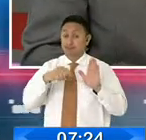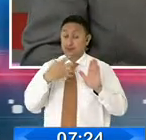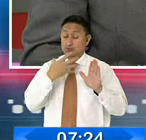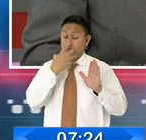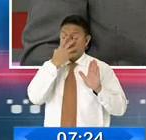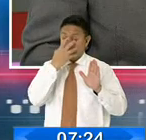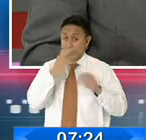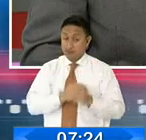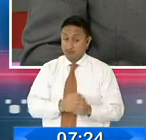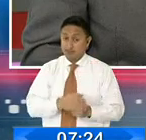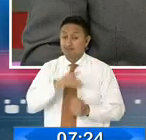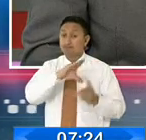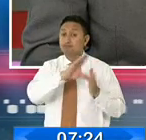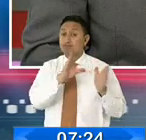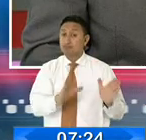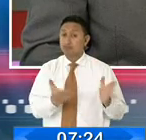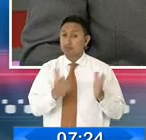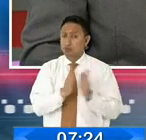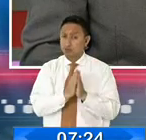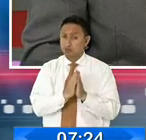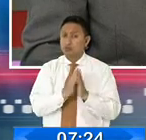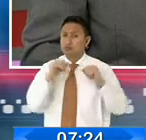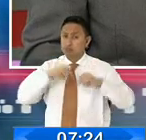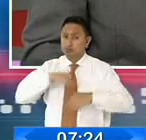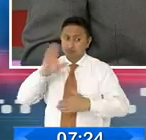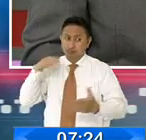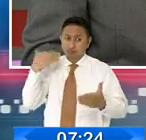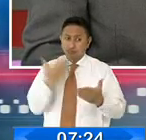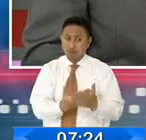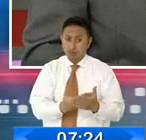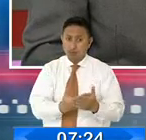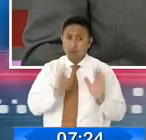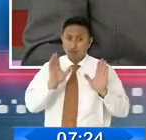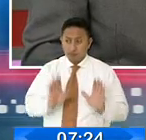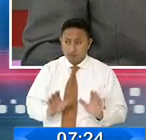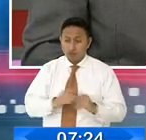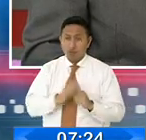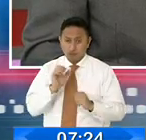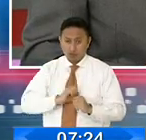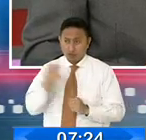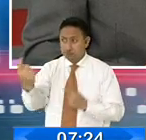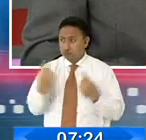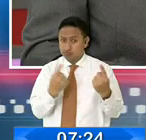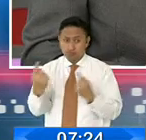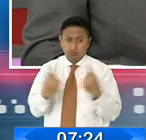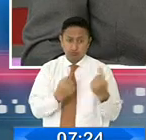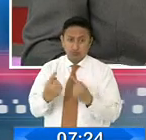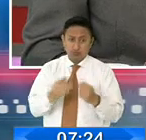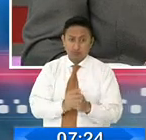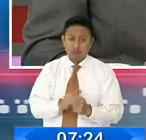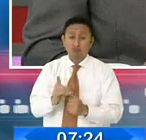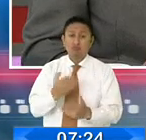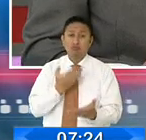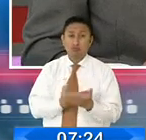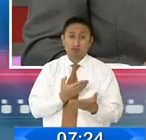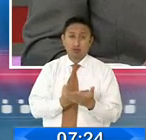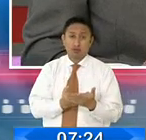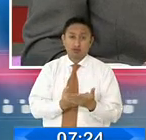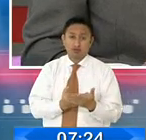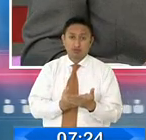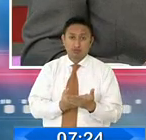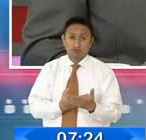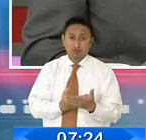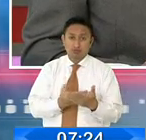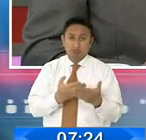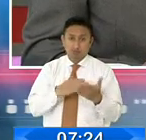mucha ciudadanía nos ha pedido comparecer, lo hacemos en la medida de lo posible presentando como pruebas de cargo y